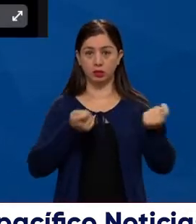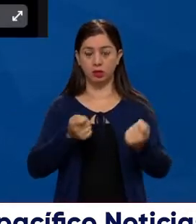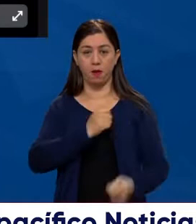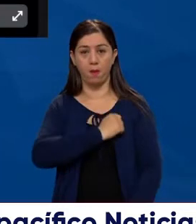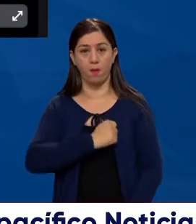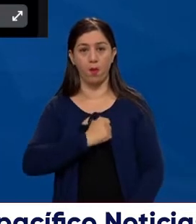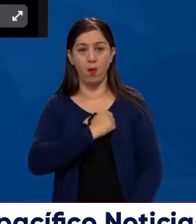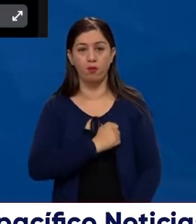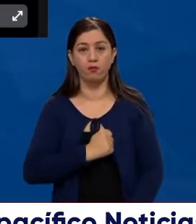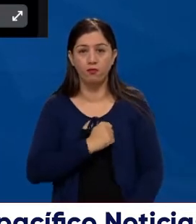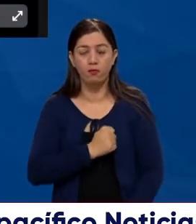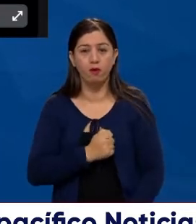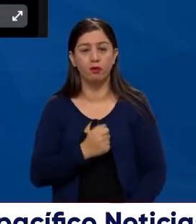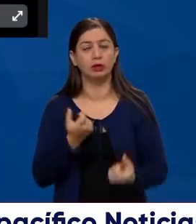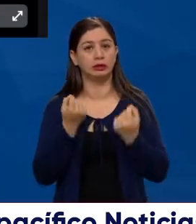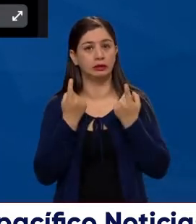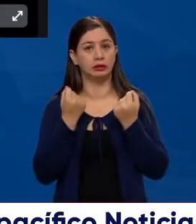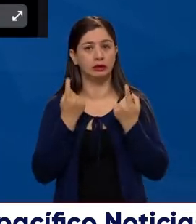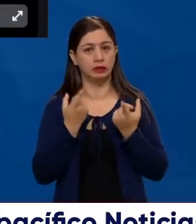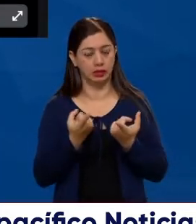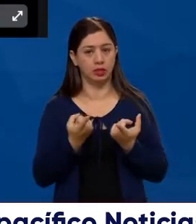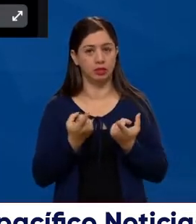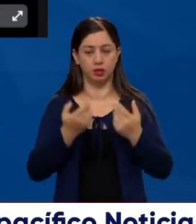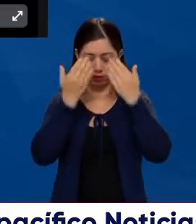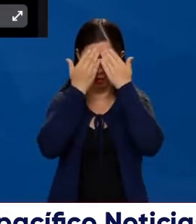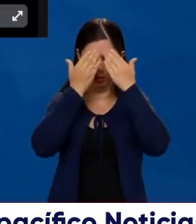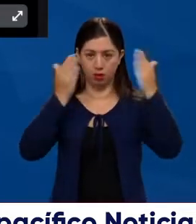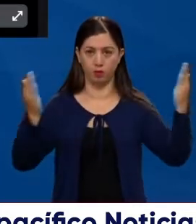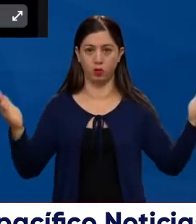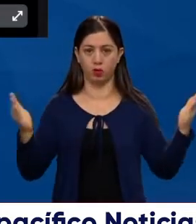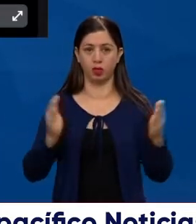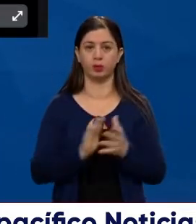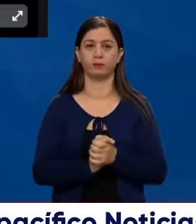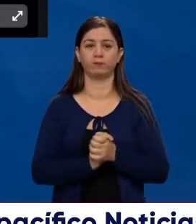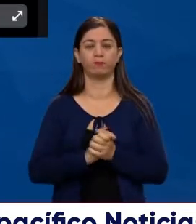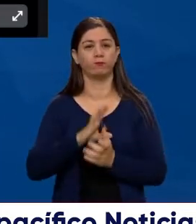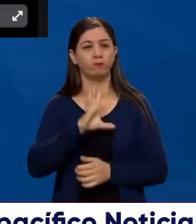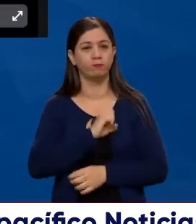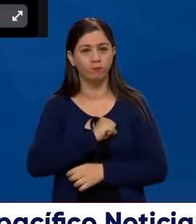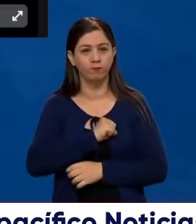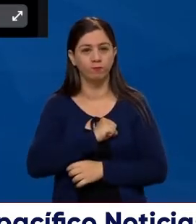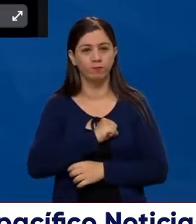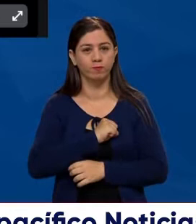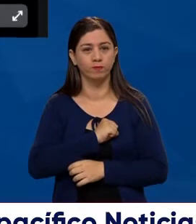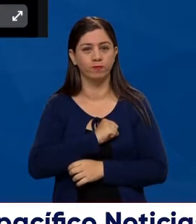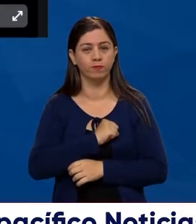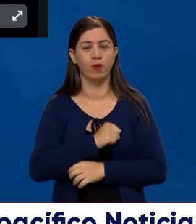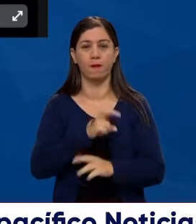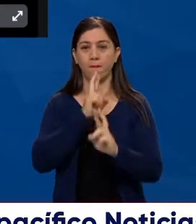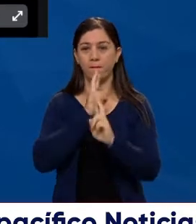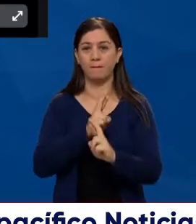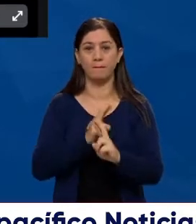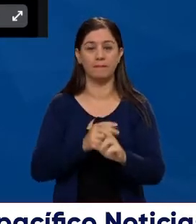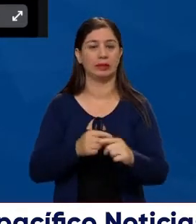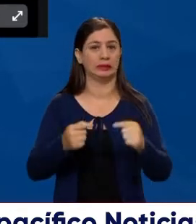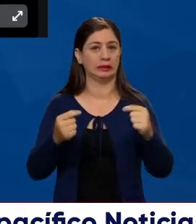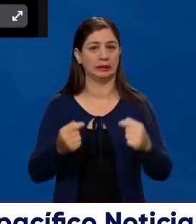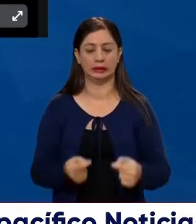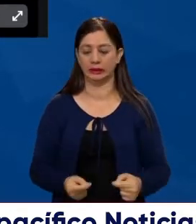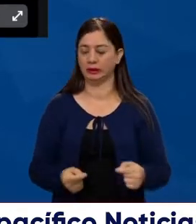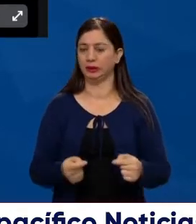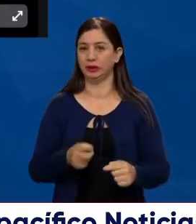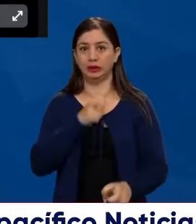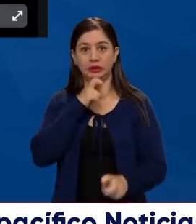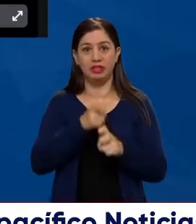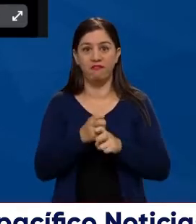la comprensión de que esto es una democracia. Desafortunadamente, los resultados están muy apretados y